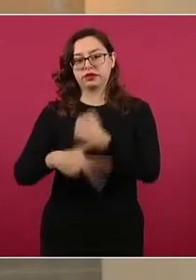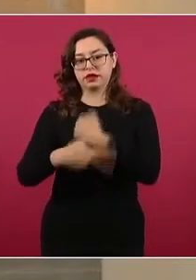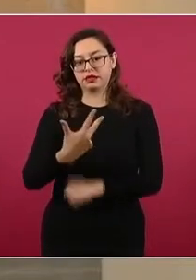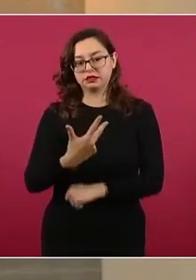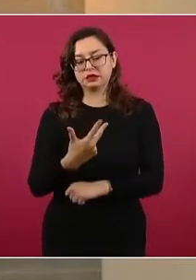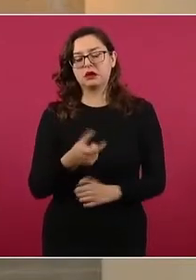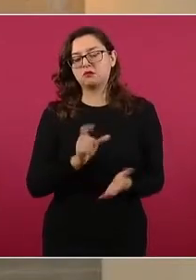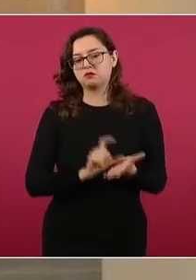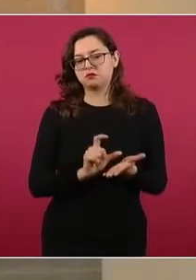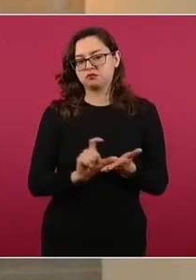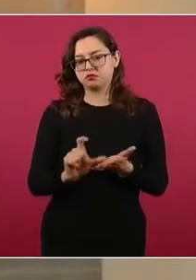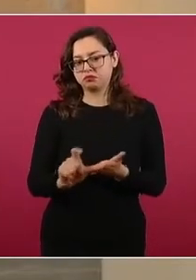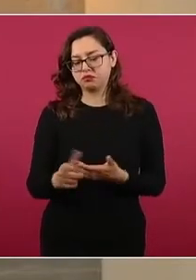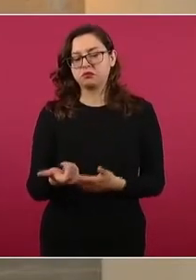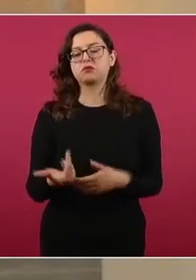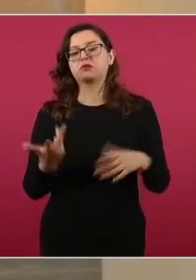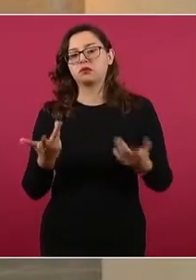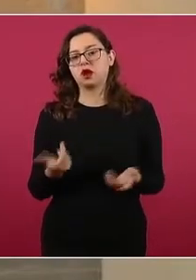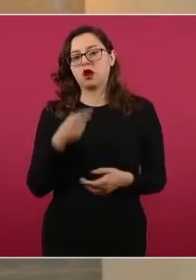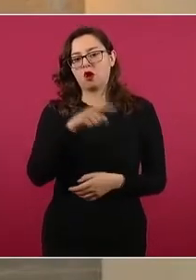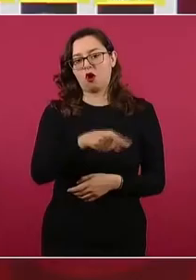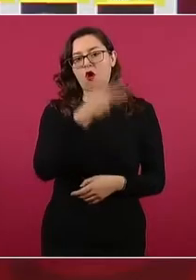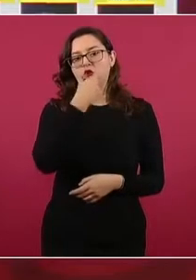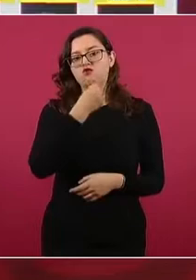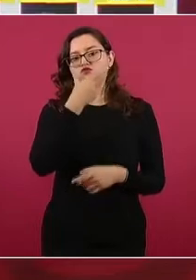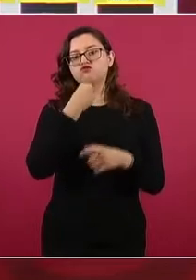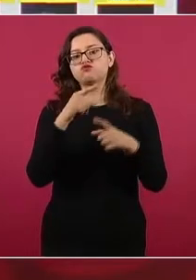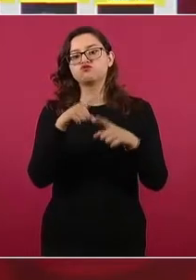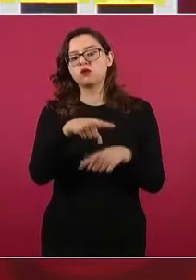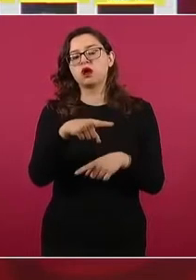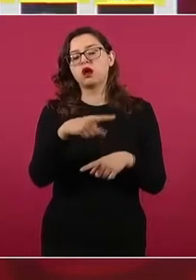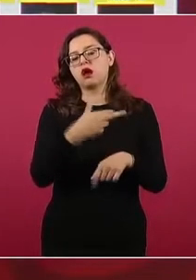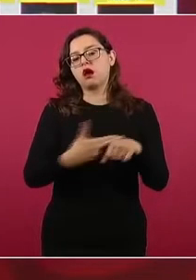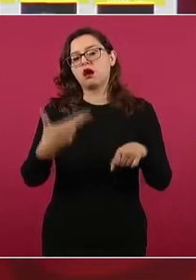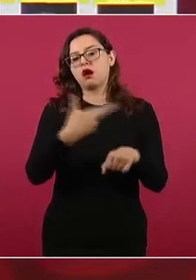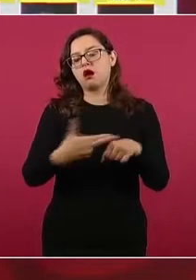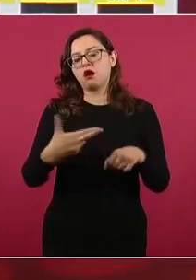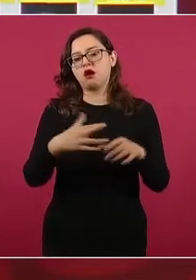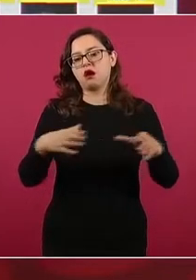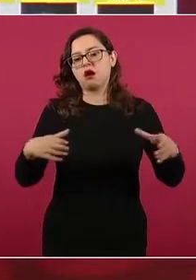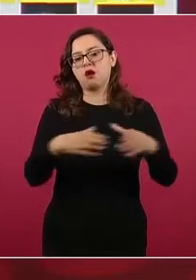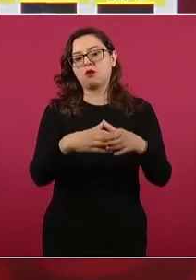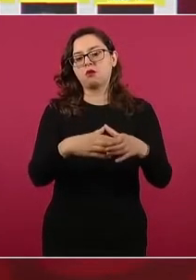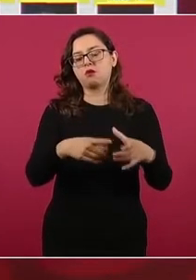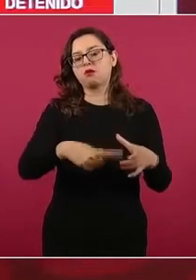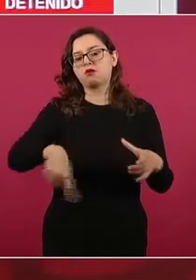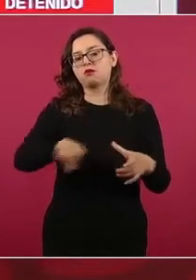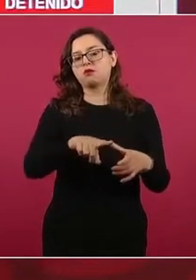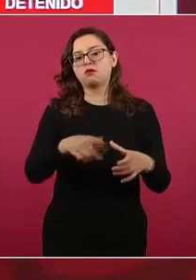este sujeto es parte de una organización que se dedica a la extorsión y al narcomenudeo.